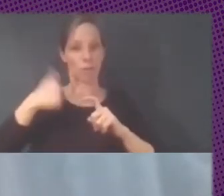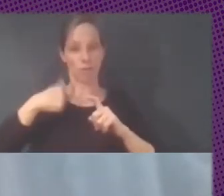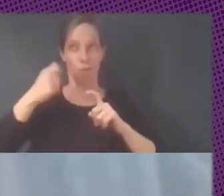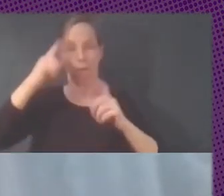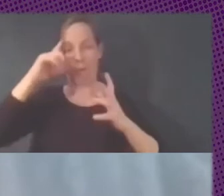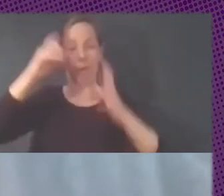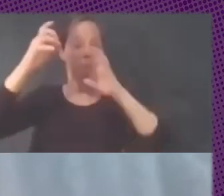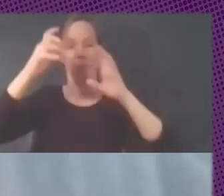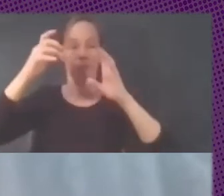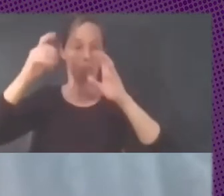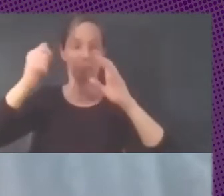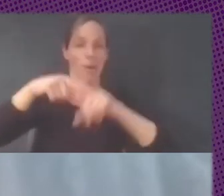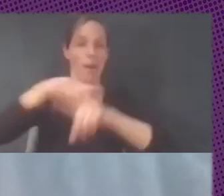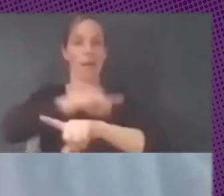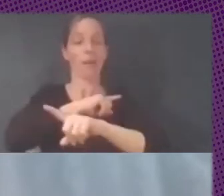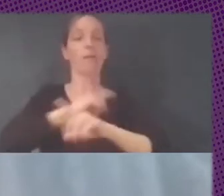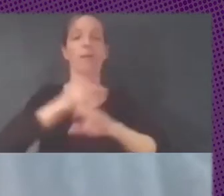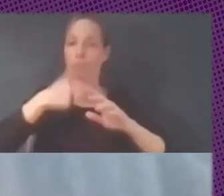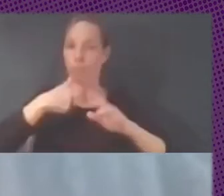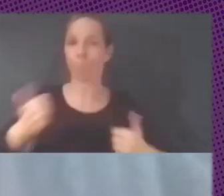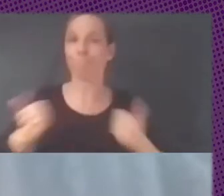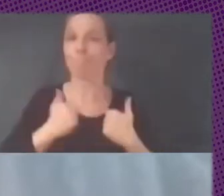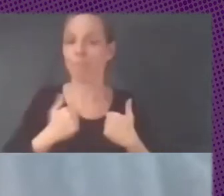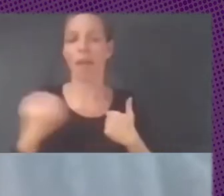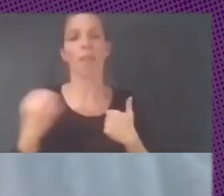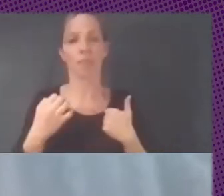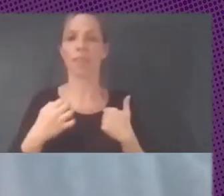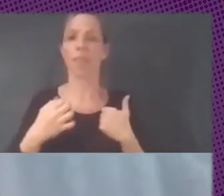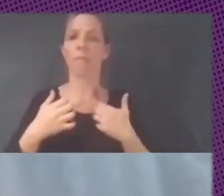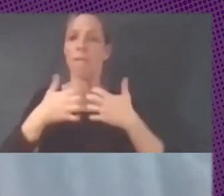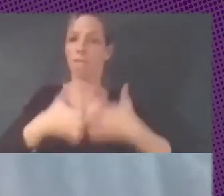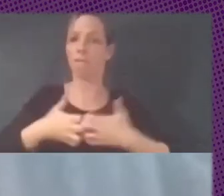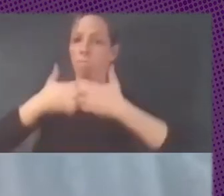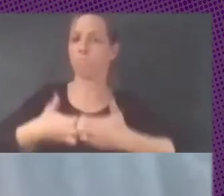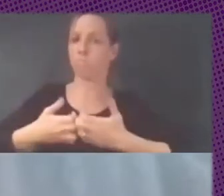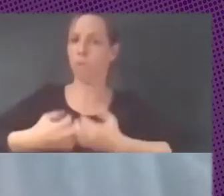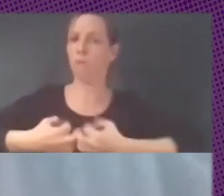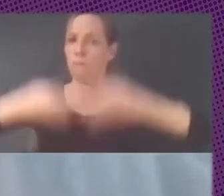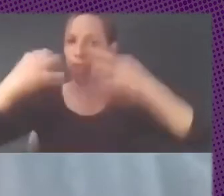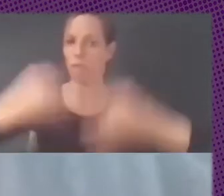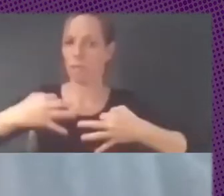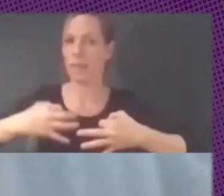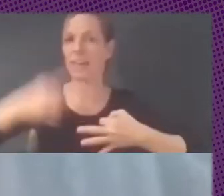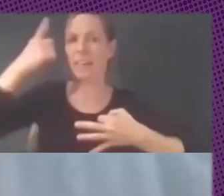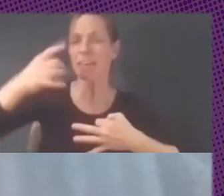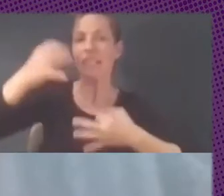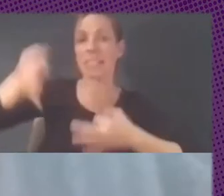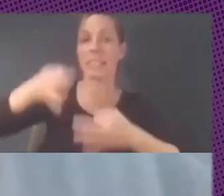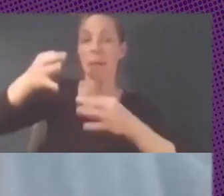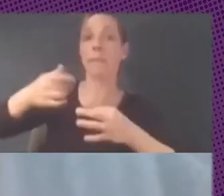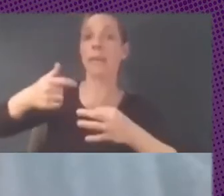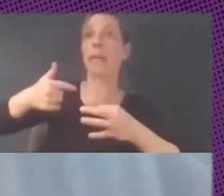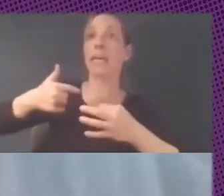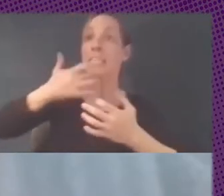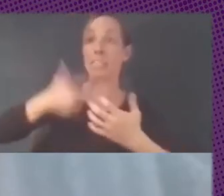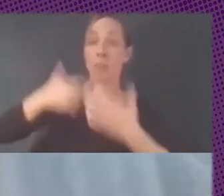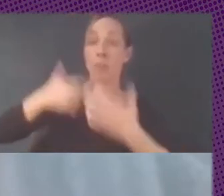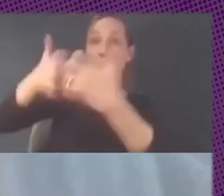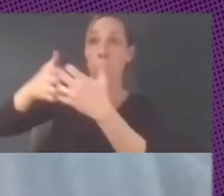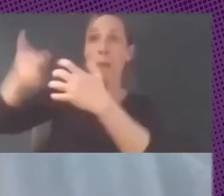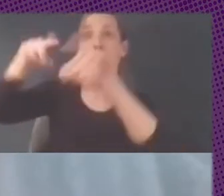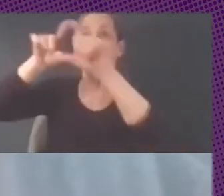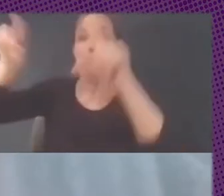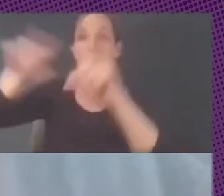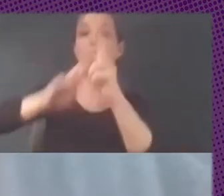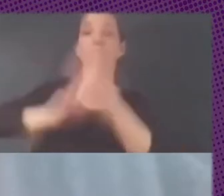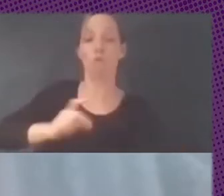que hay que ir con pasos firmes y siempre pensando eso ¿cuál va a ser la reacción? ¿qué reacción va a haber? son miles